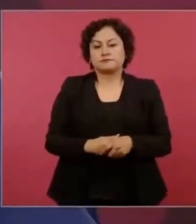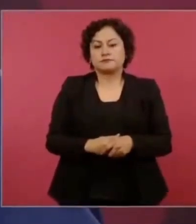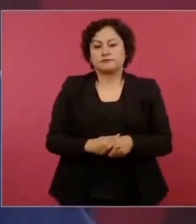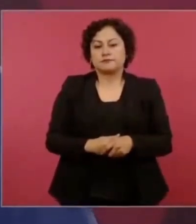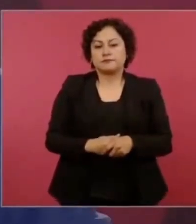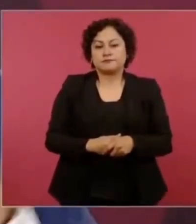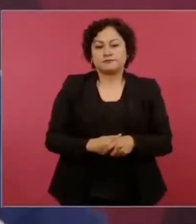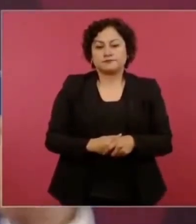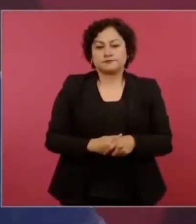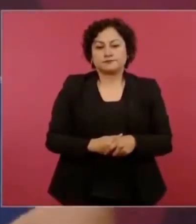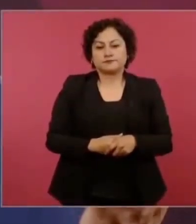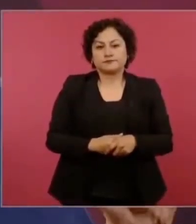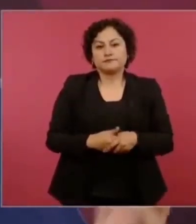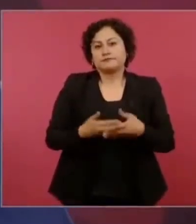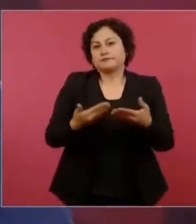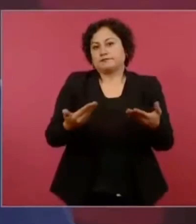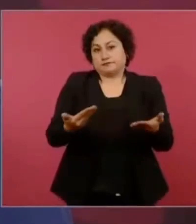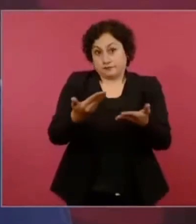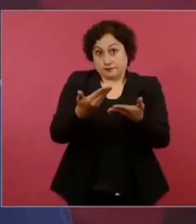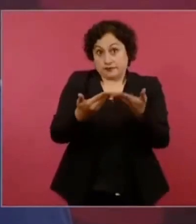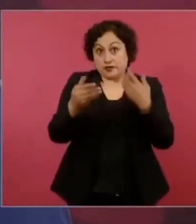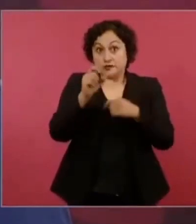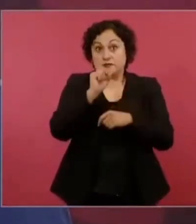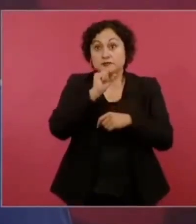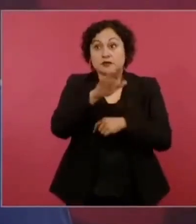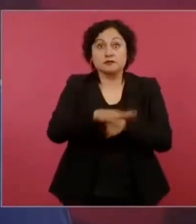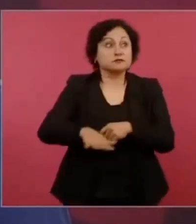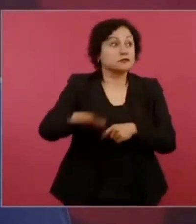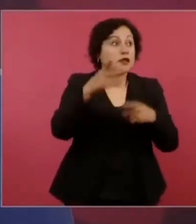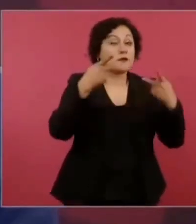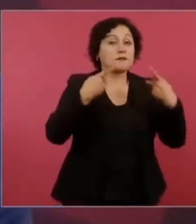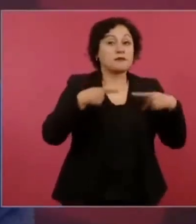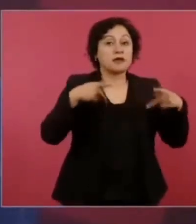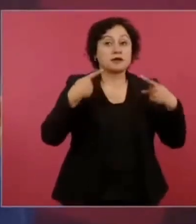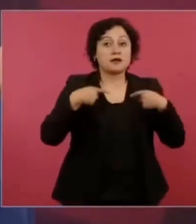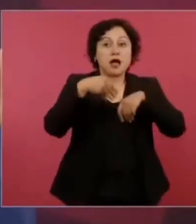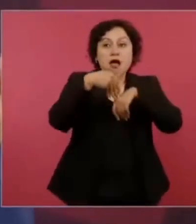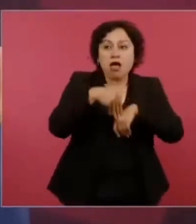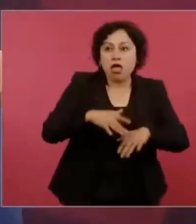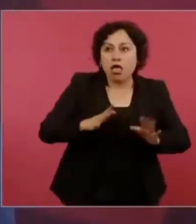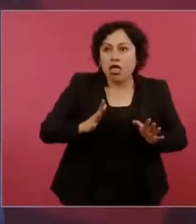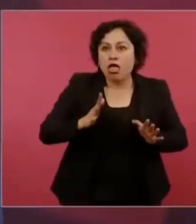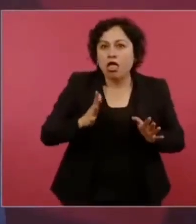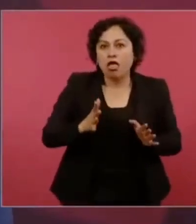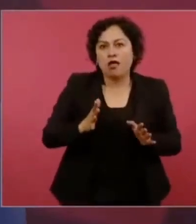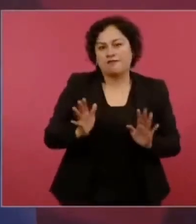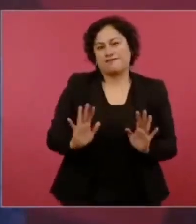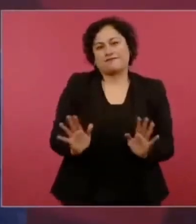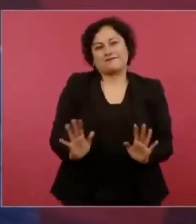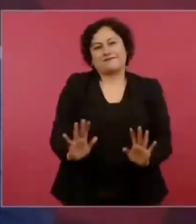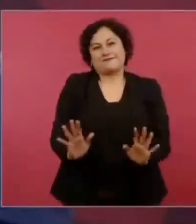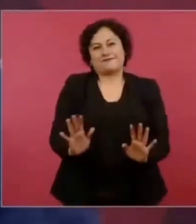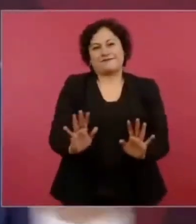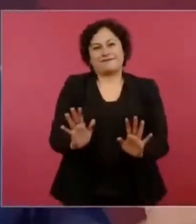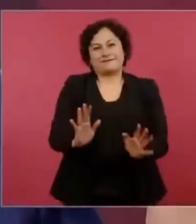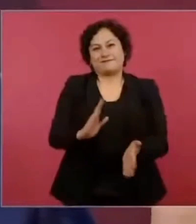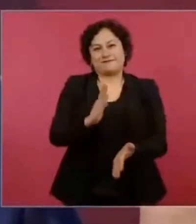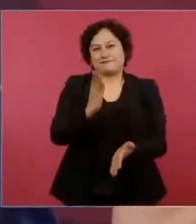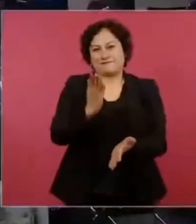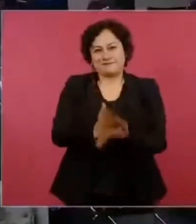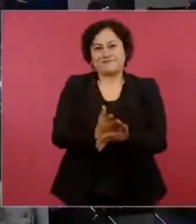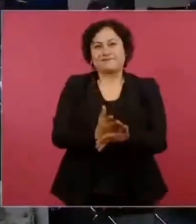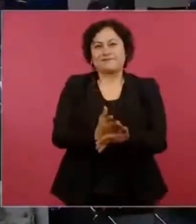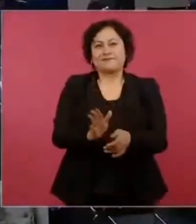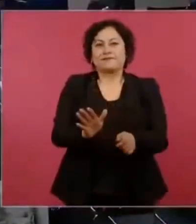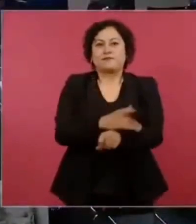de manipulación, porque imagínense con las campañas